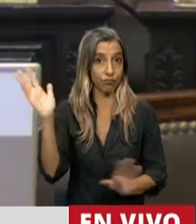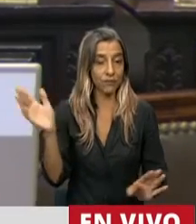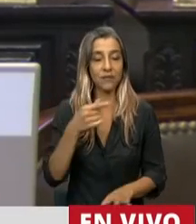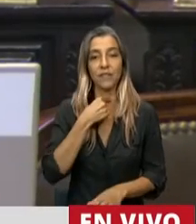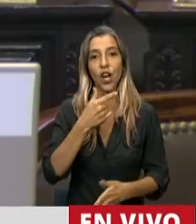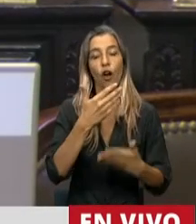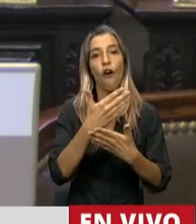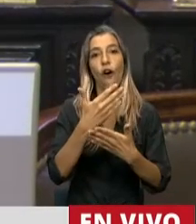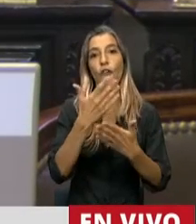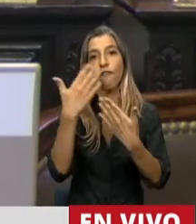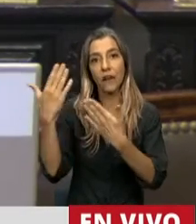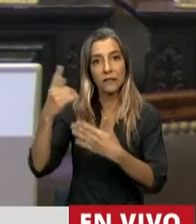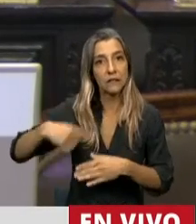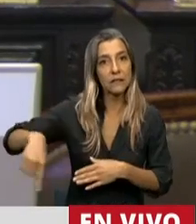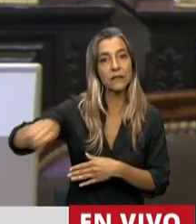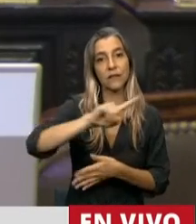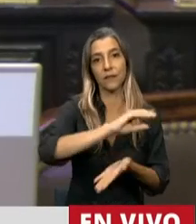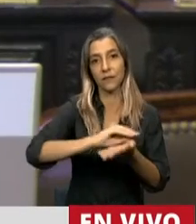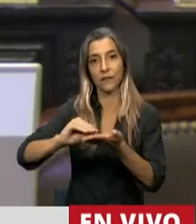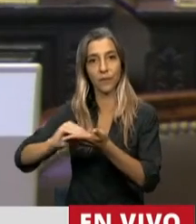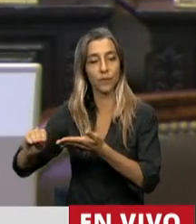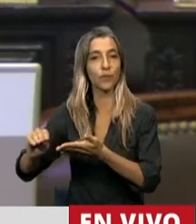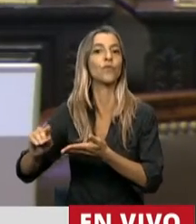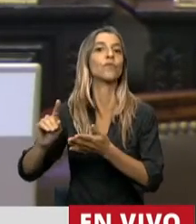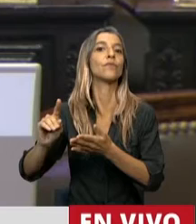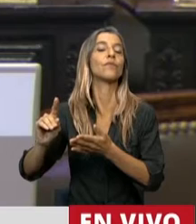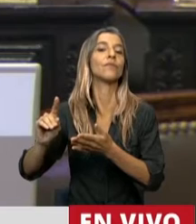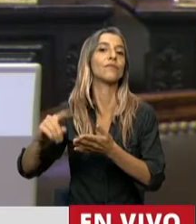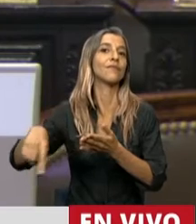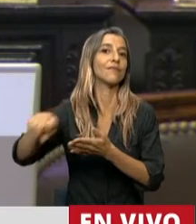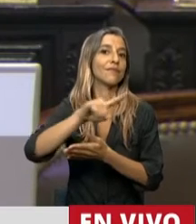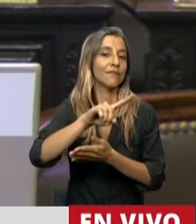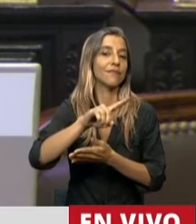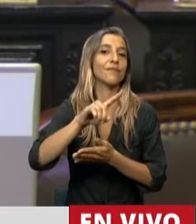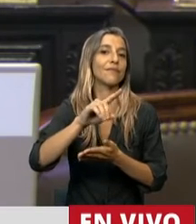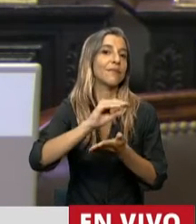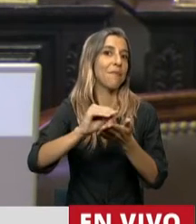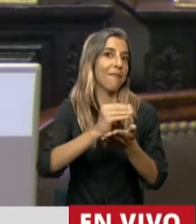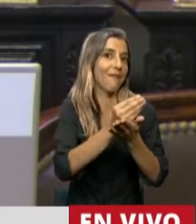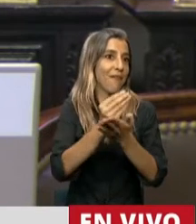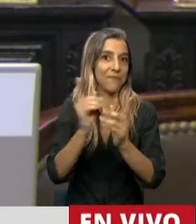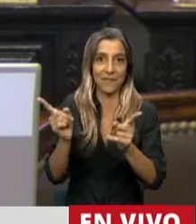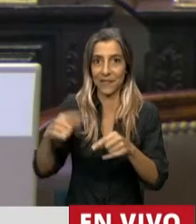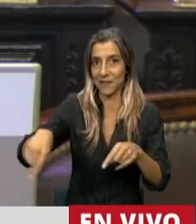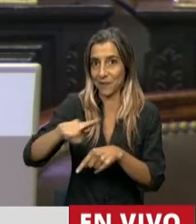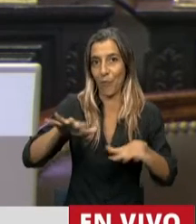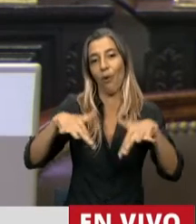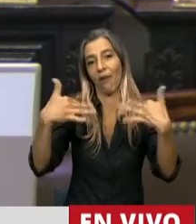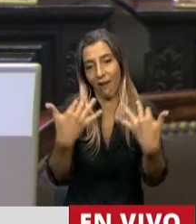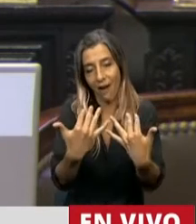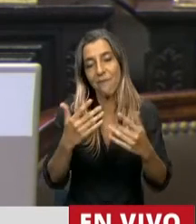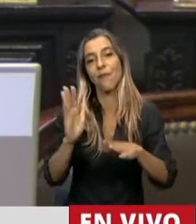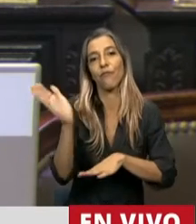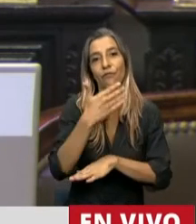a todos los empleados de la Cámara que nos han abierto, la verdad, el espacio y el cariño a todos nosotros en este tiempo que